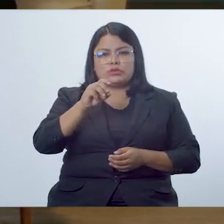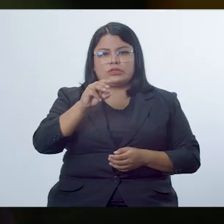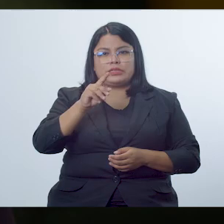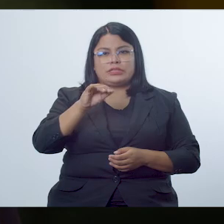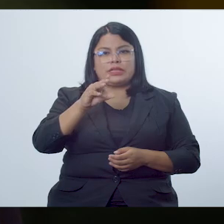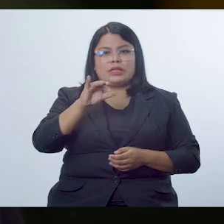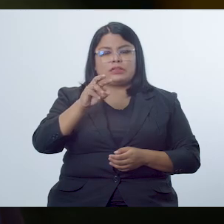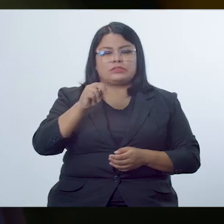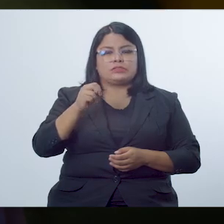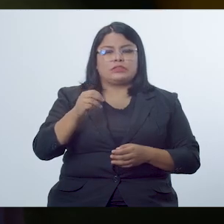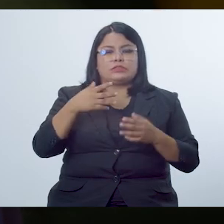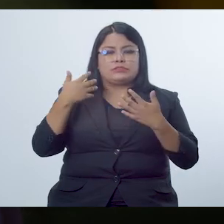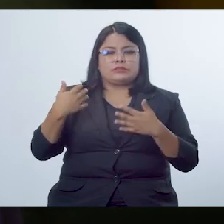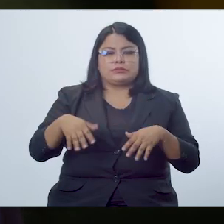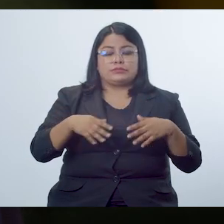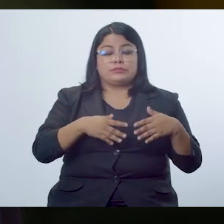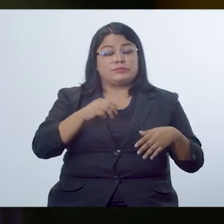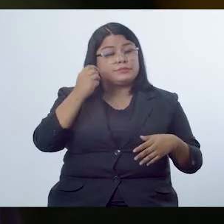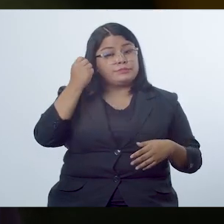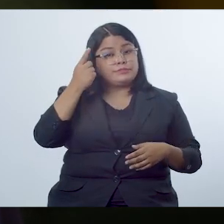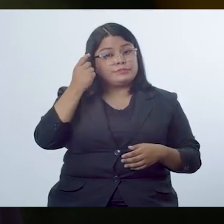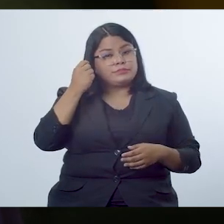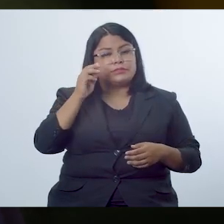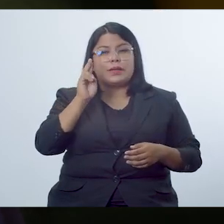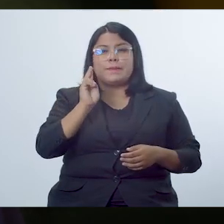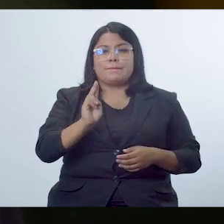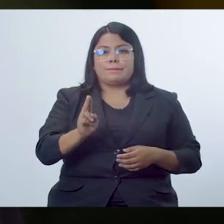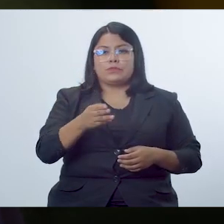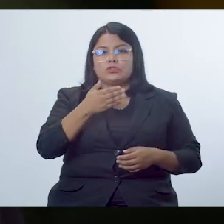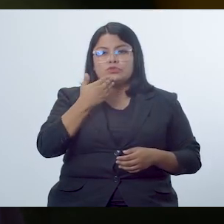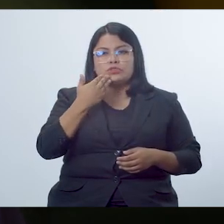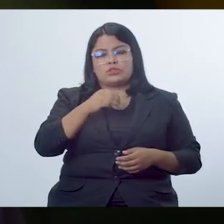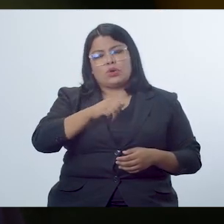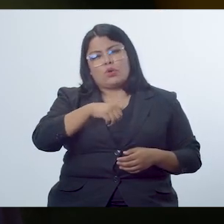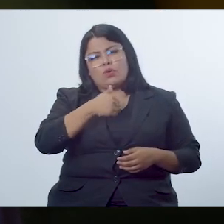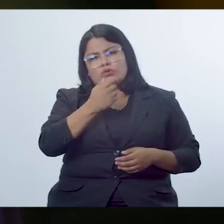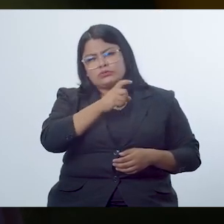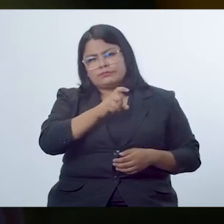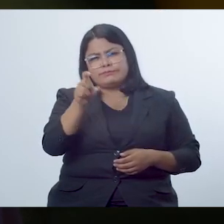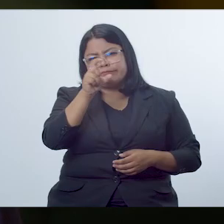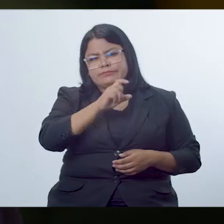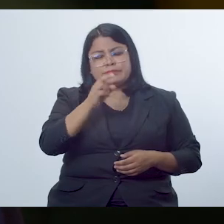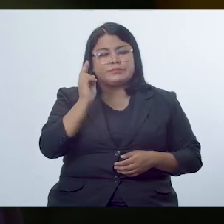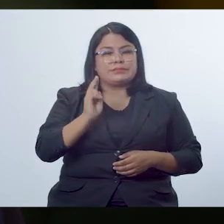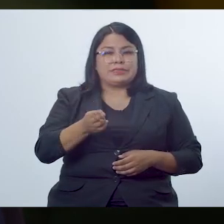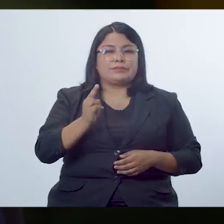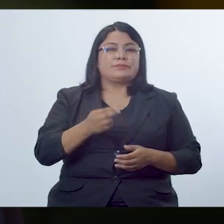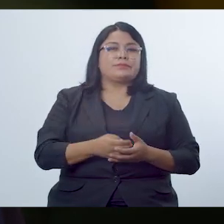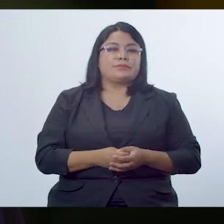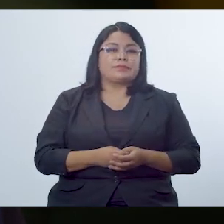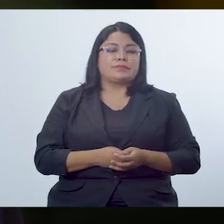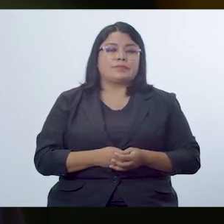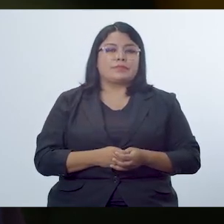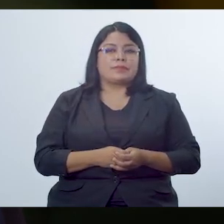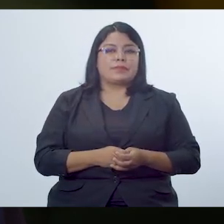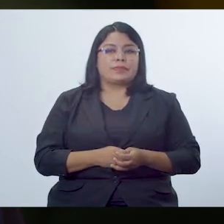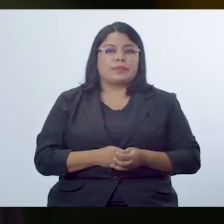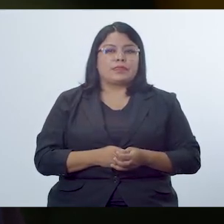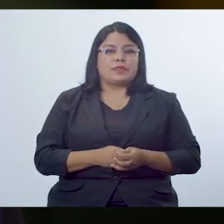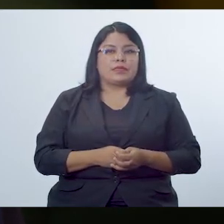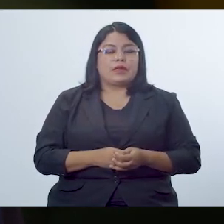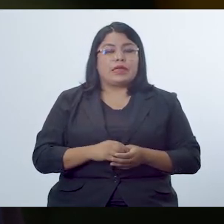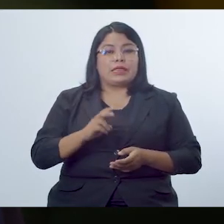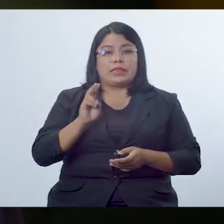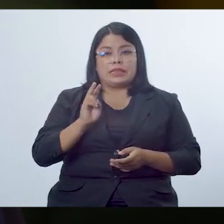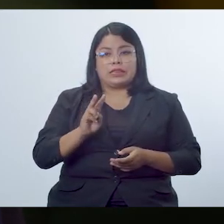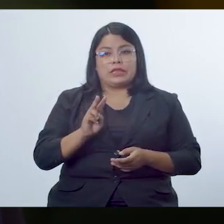unas actividades de comprensión que le permiten consolidar. Lo mismo sucede con el resto de semanas de la unidad, es decir, en